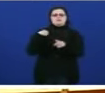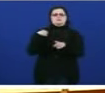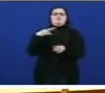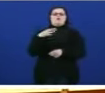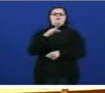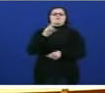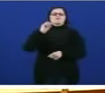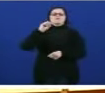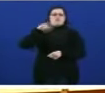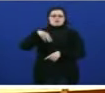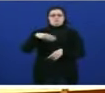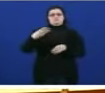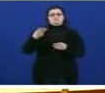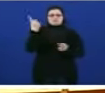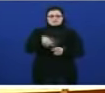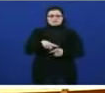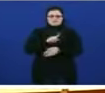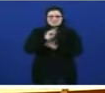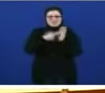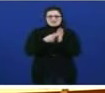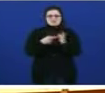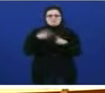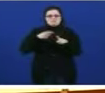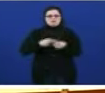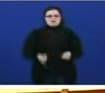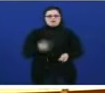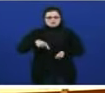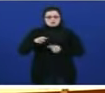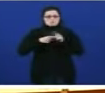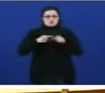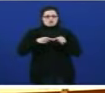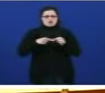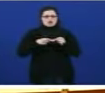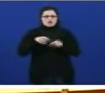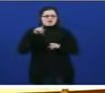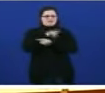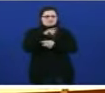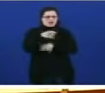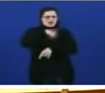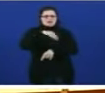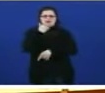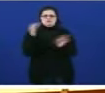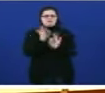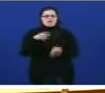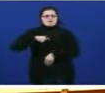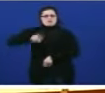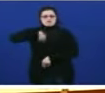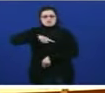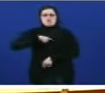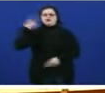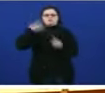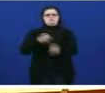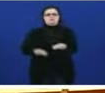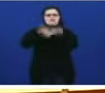en isto o Bloque Nacionalista Galego non engana ninguén os nosos objetivos son claros e conhecidos queremos